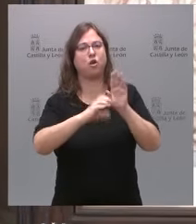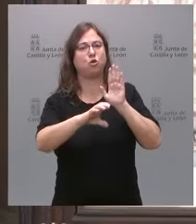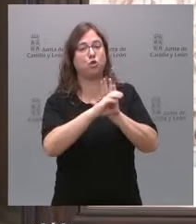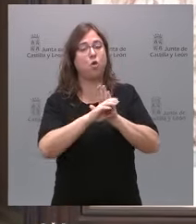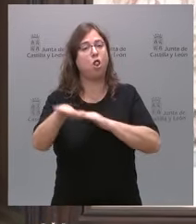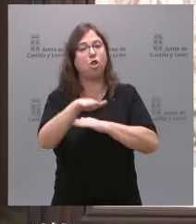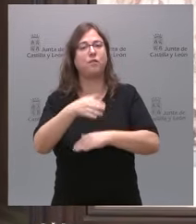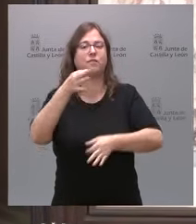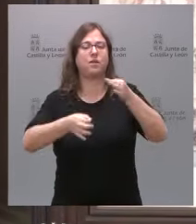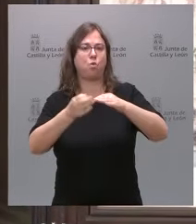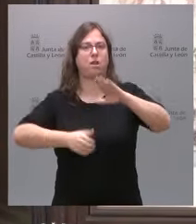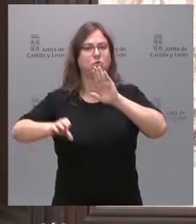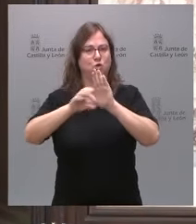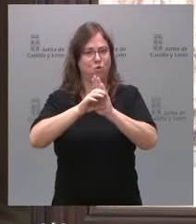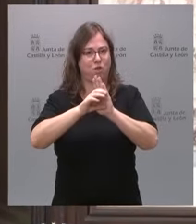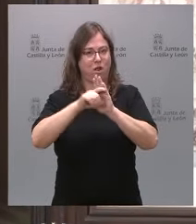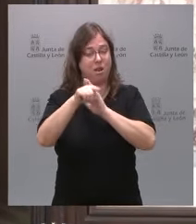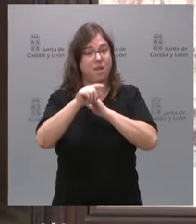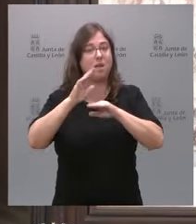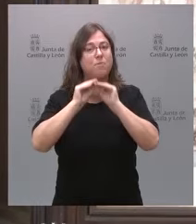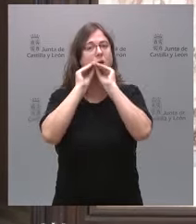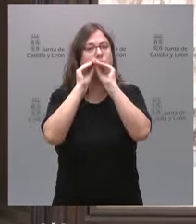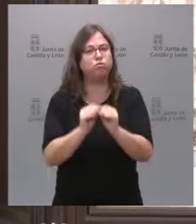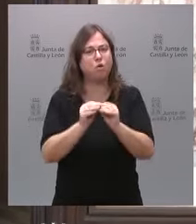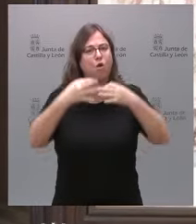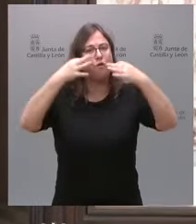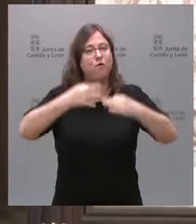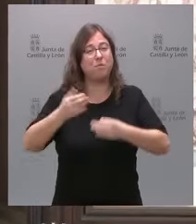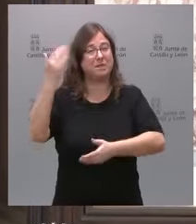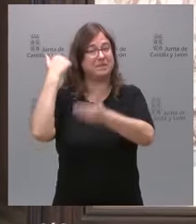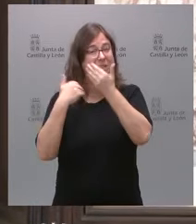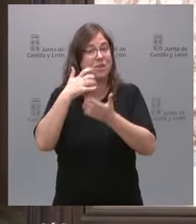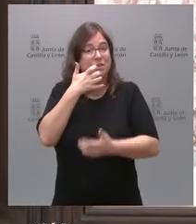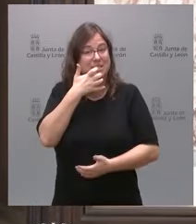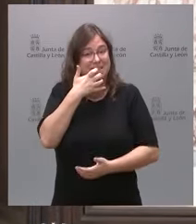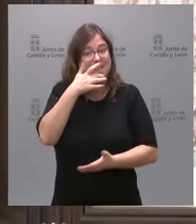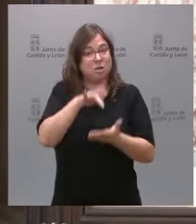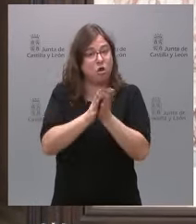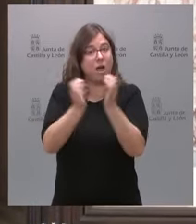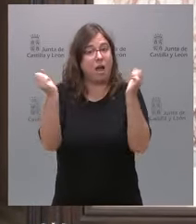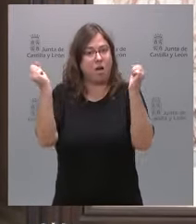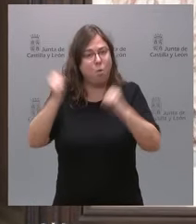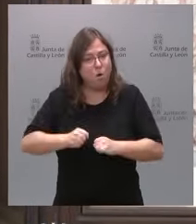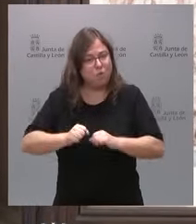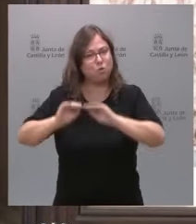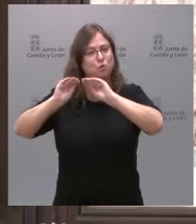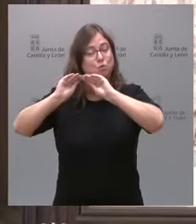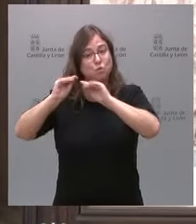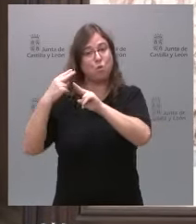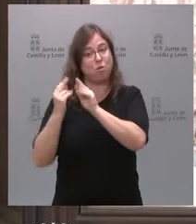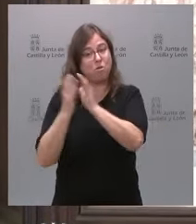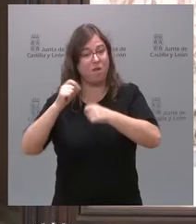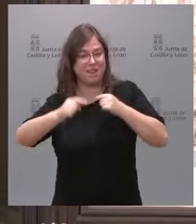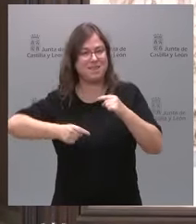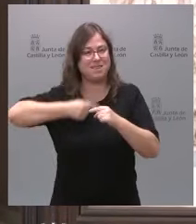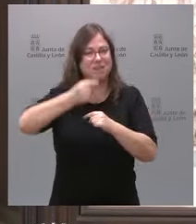Tribunal Constitucional de la materialización formal que se produzca de los acuerdos políticos